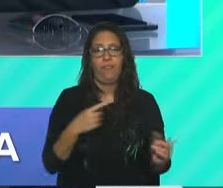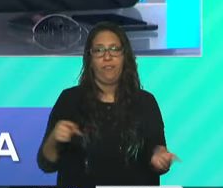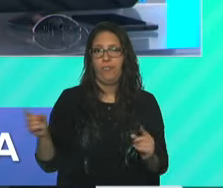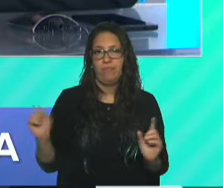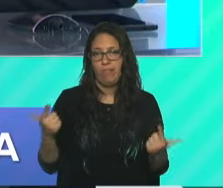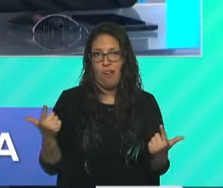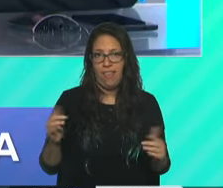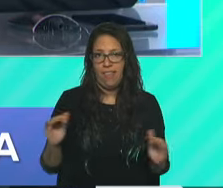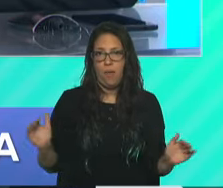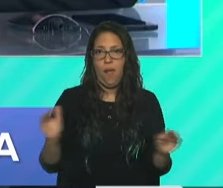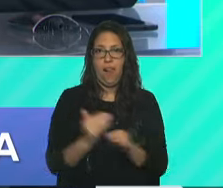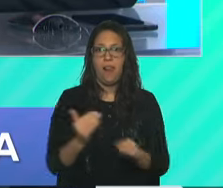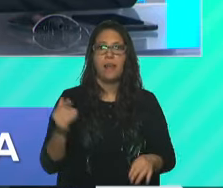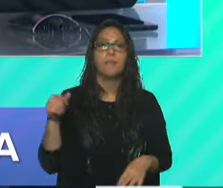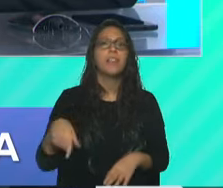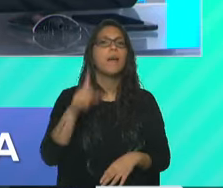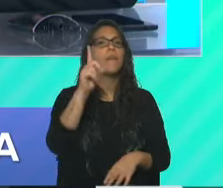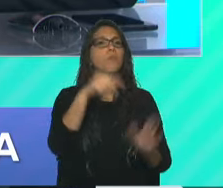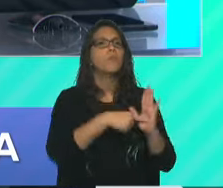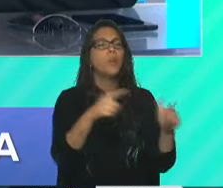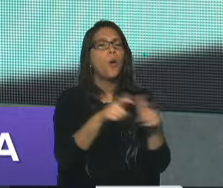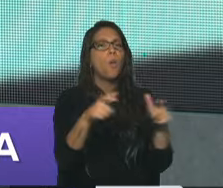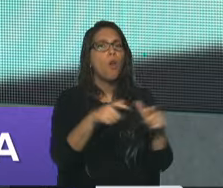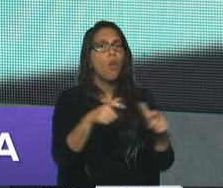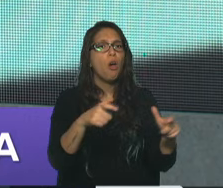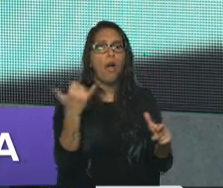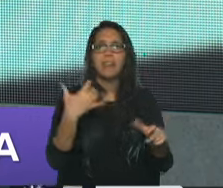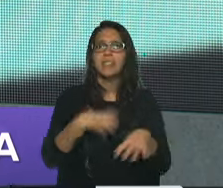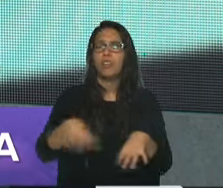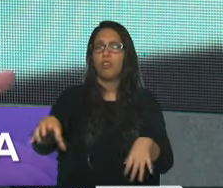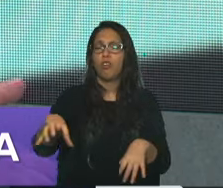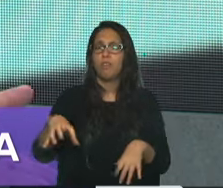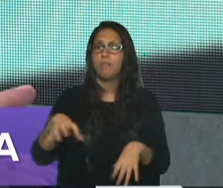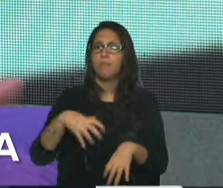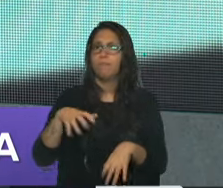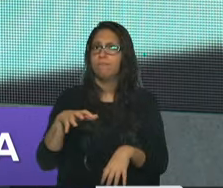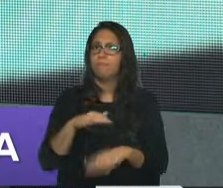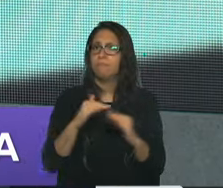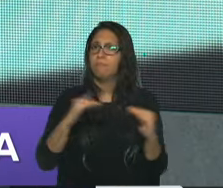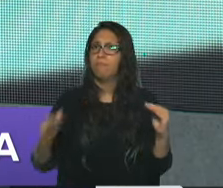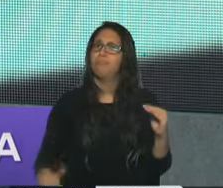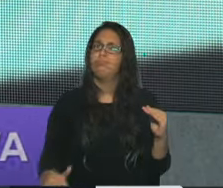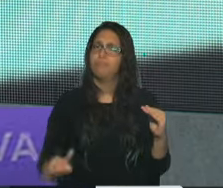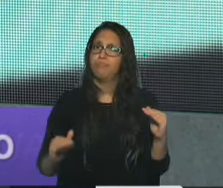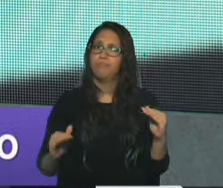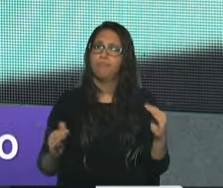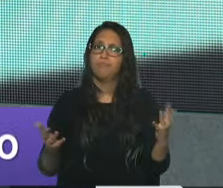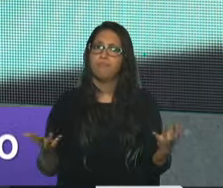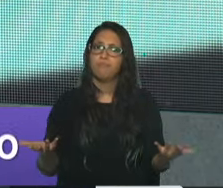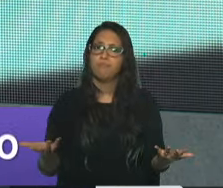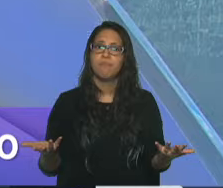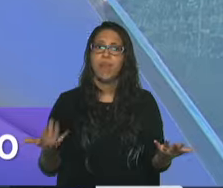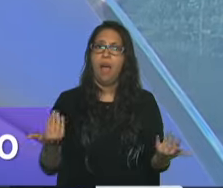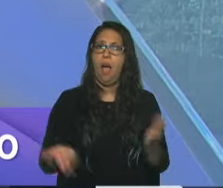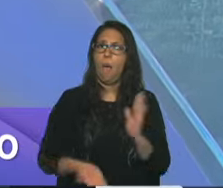Pero hay... Y queda el tema del bono, Y por eso te decía, hay un sector de la población que es realmente vulnerable, ¿no? Sí. Hay un aumento